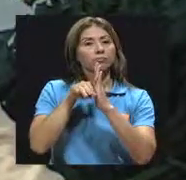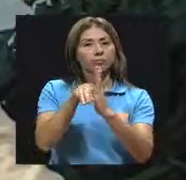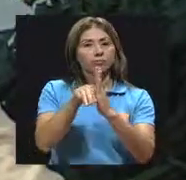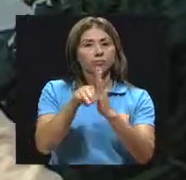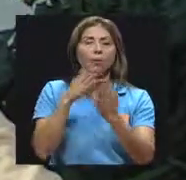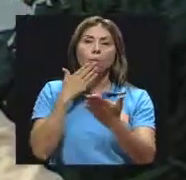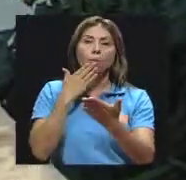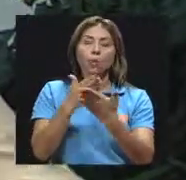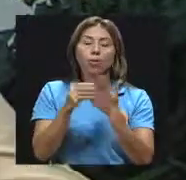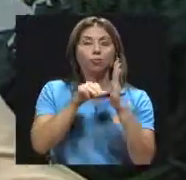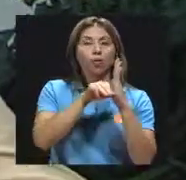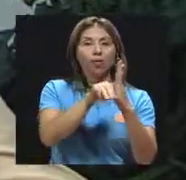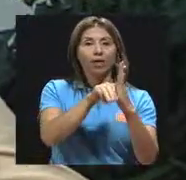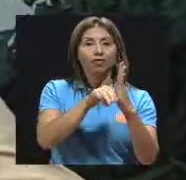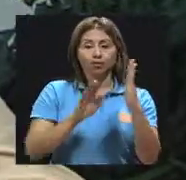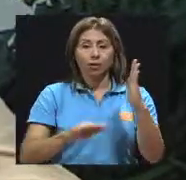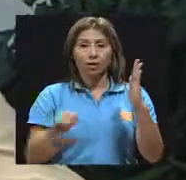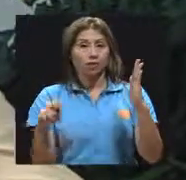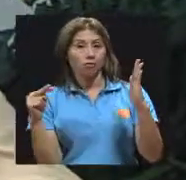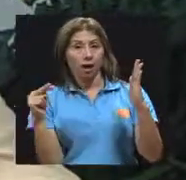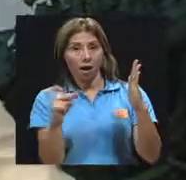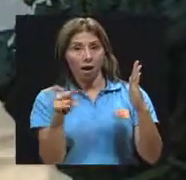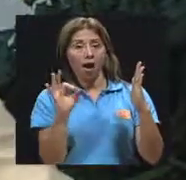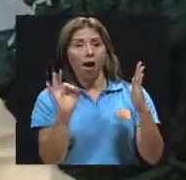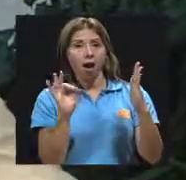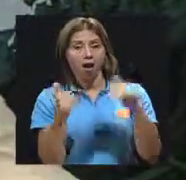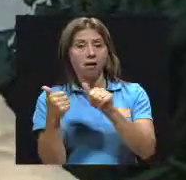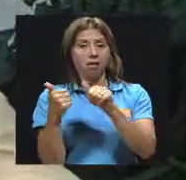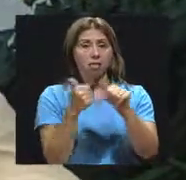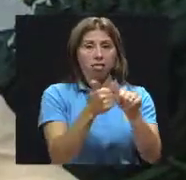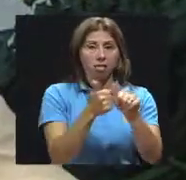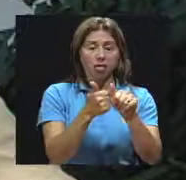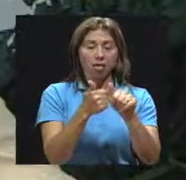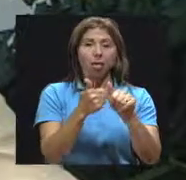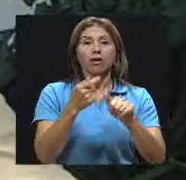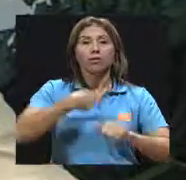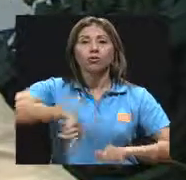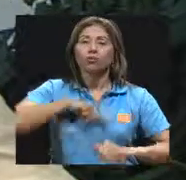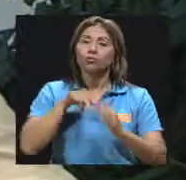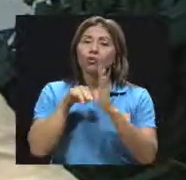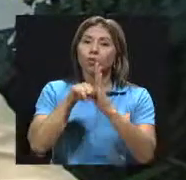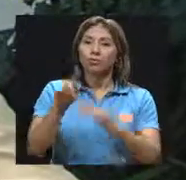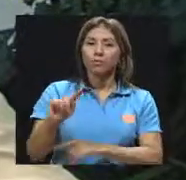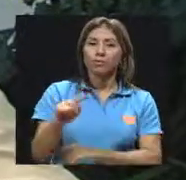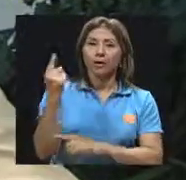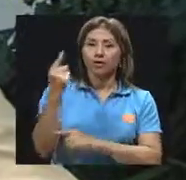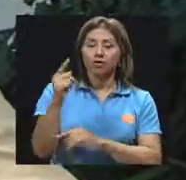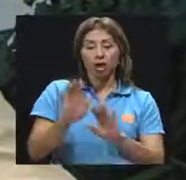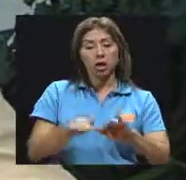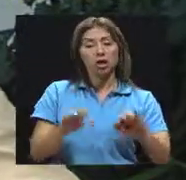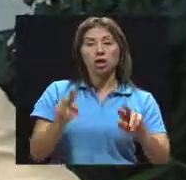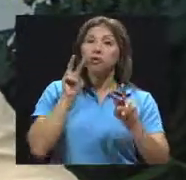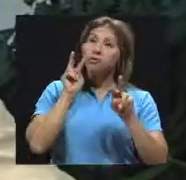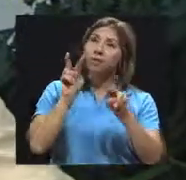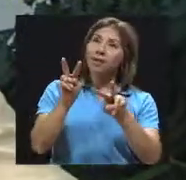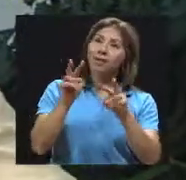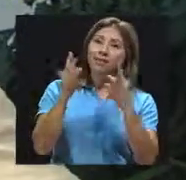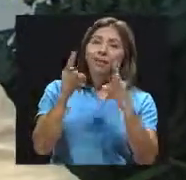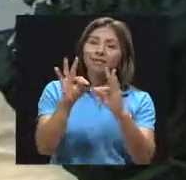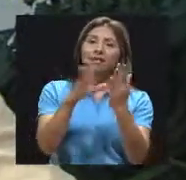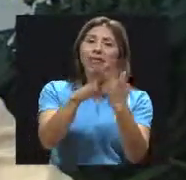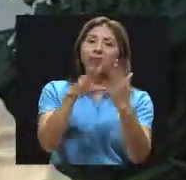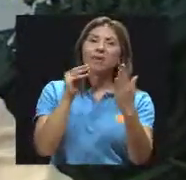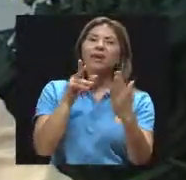buenos modelos a seguir, porque somos los modelos primarios. Los niños y las niñas a quienes ven y a quienes intentan imitar y copiar